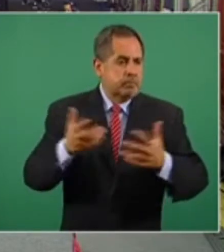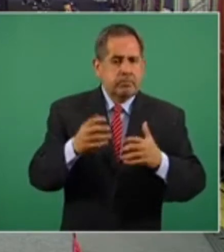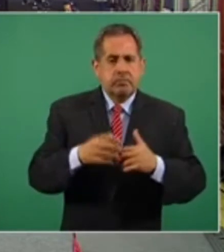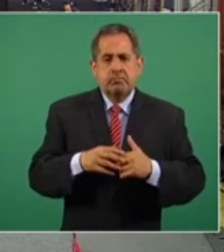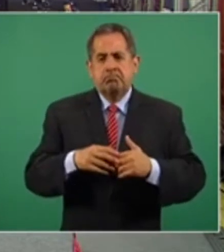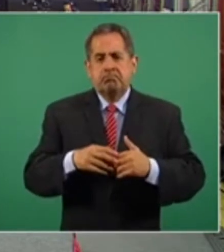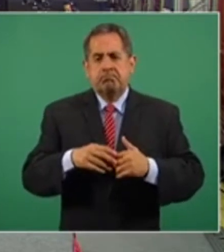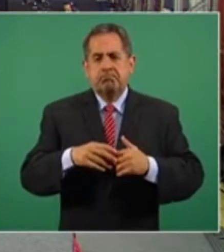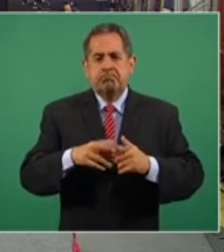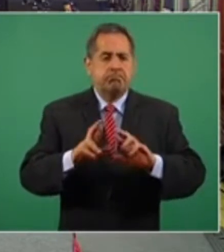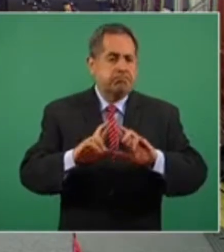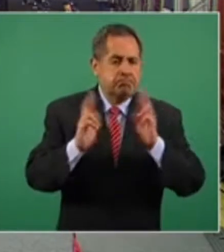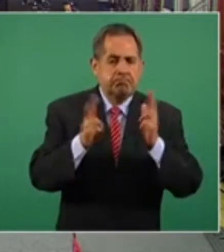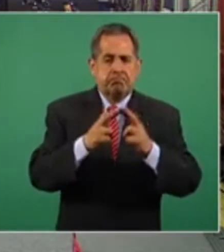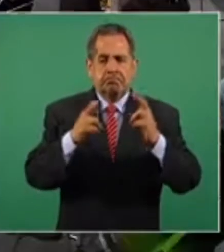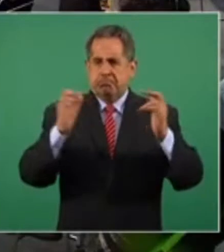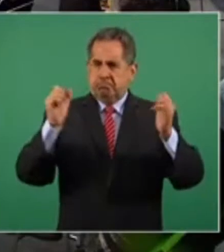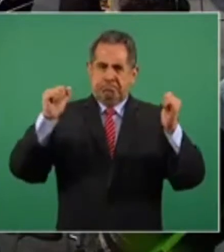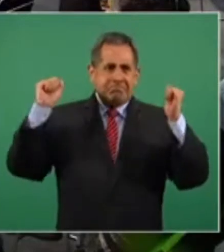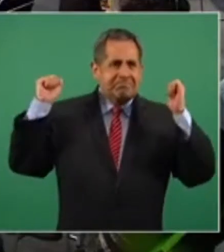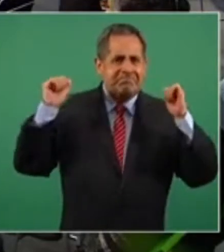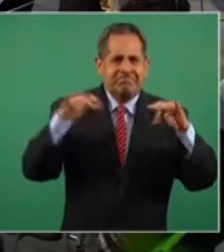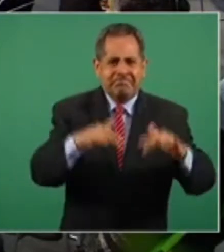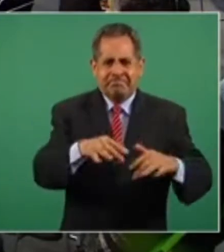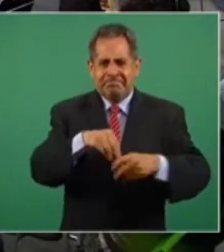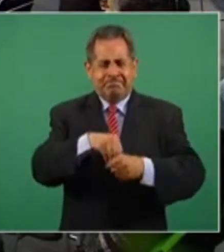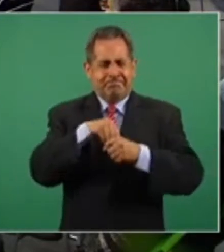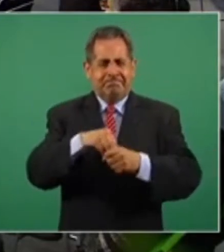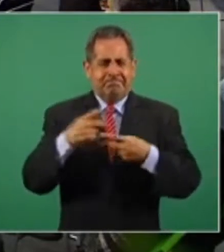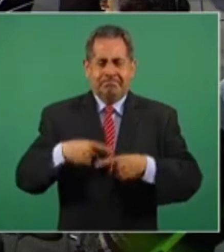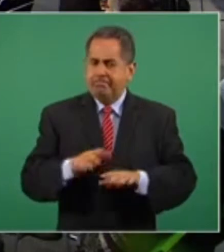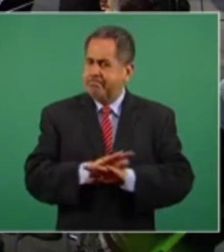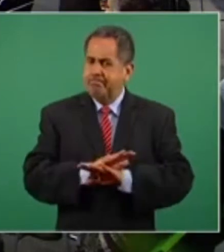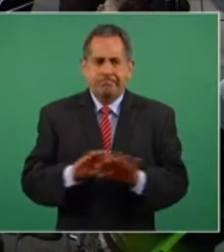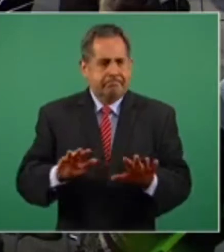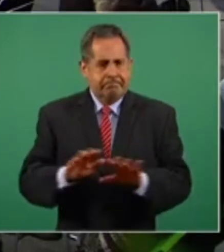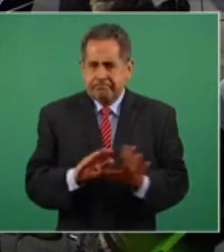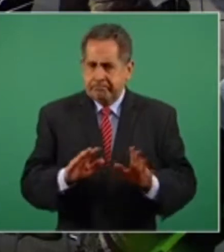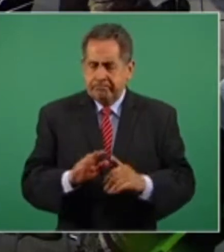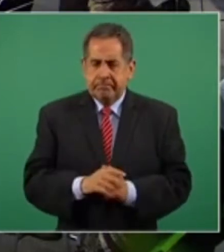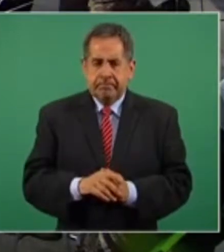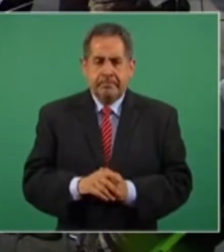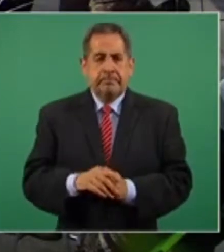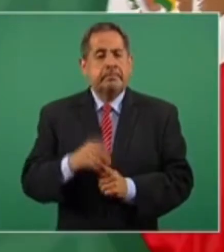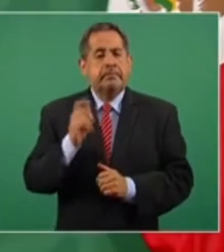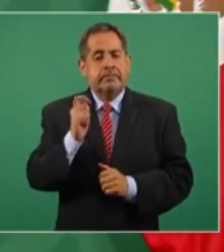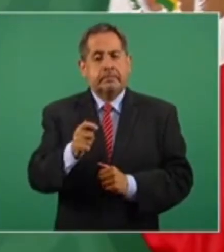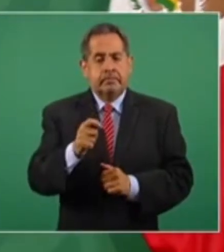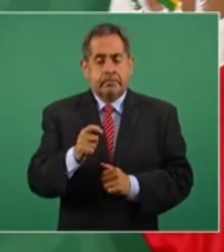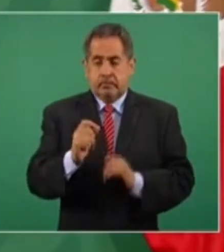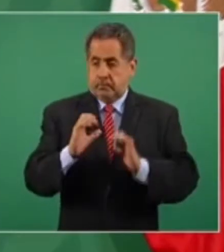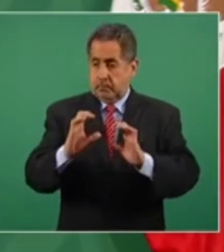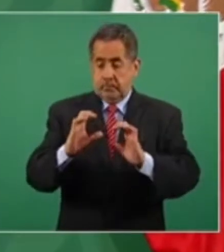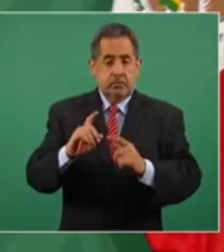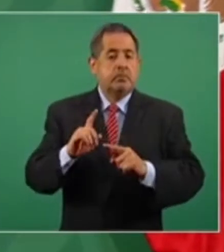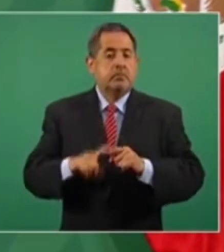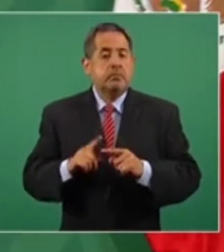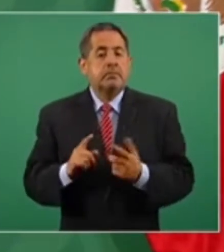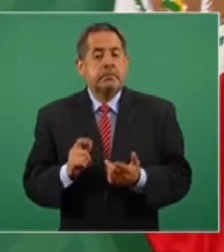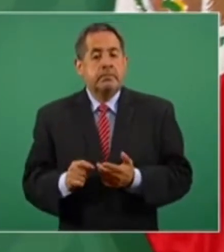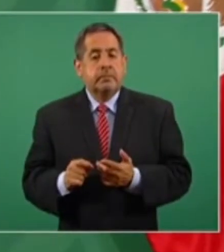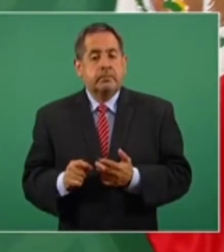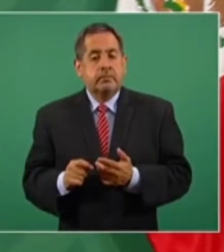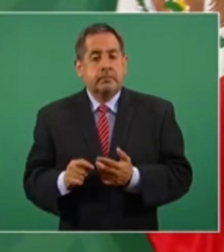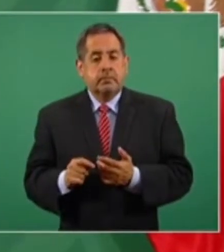masivos, el cuidarnos incluso hasta